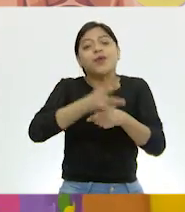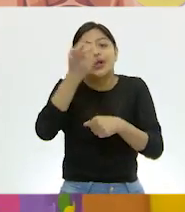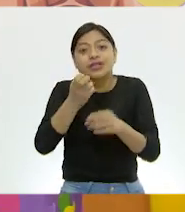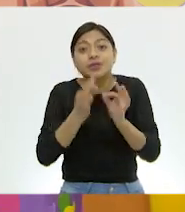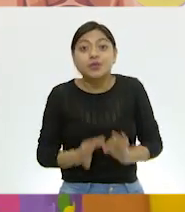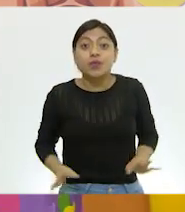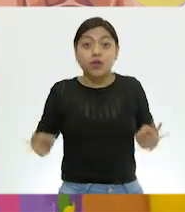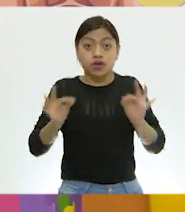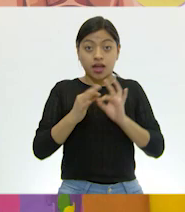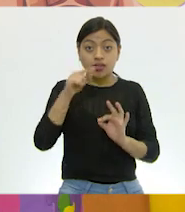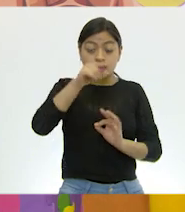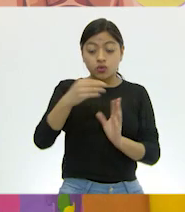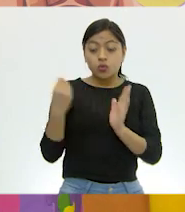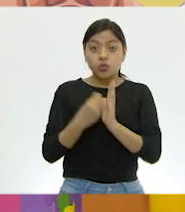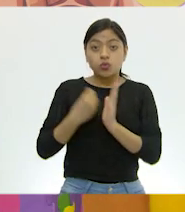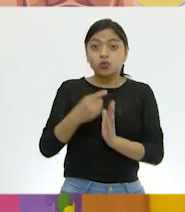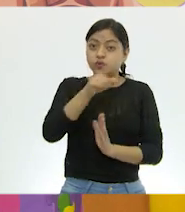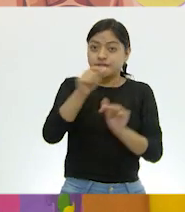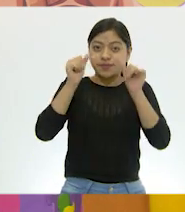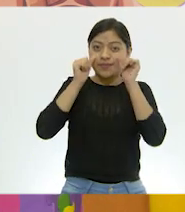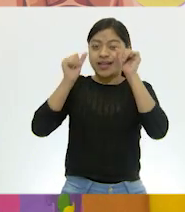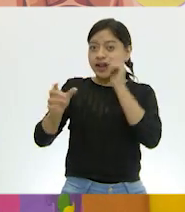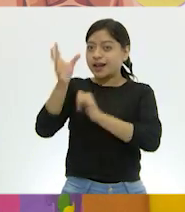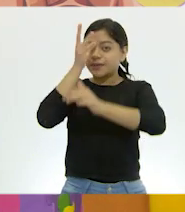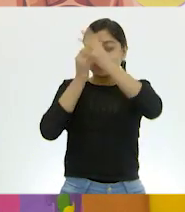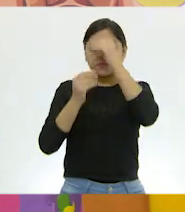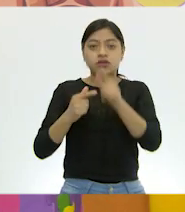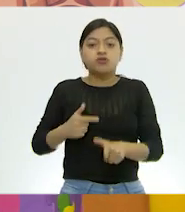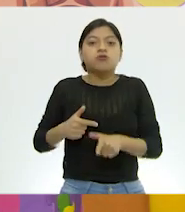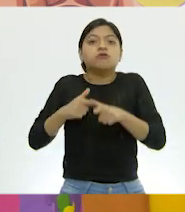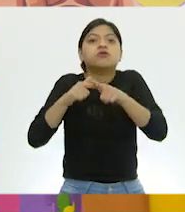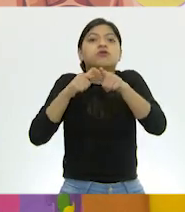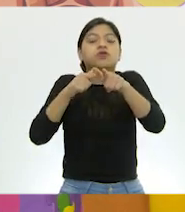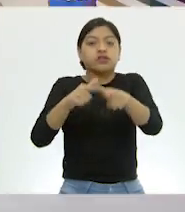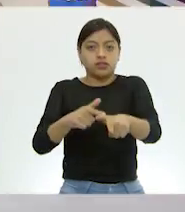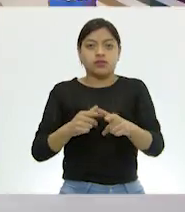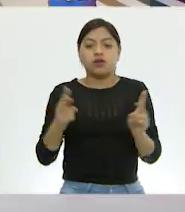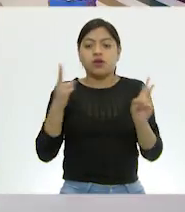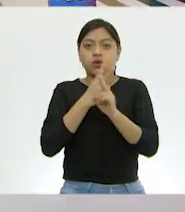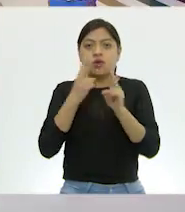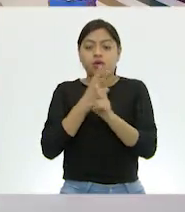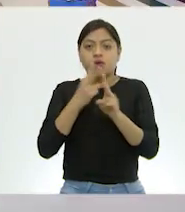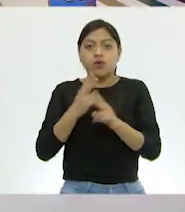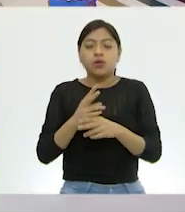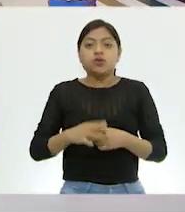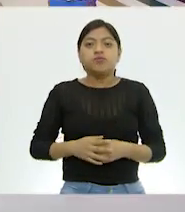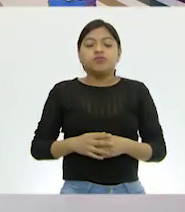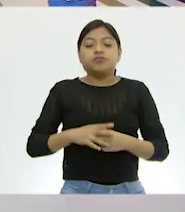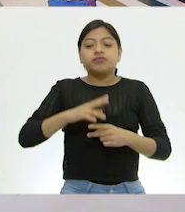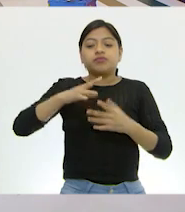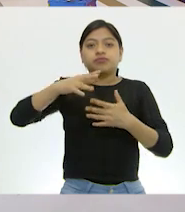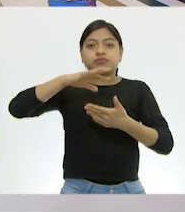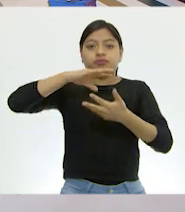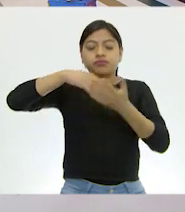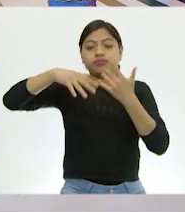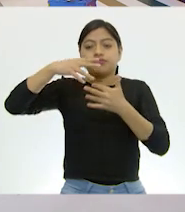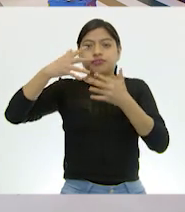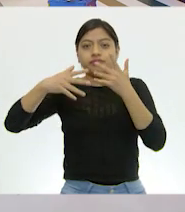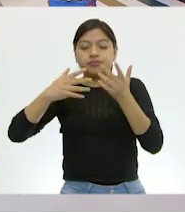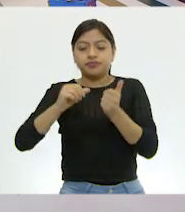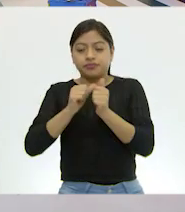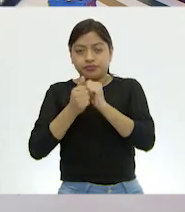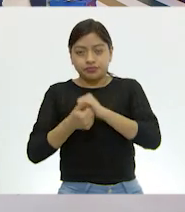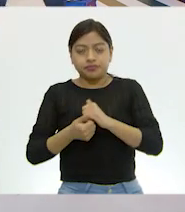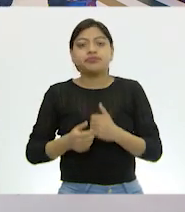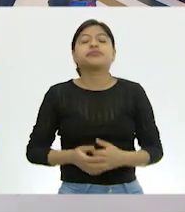estemos en estas clases donde seguimos aprendiendo sobre diferentes procesos de intercambio de gases. Claro, intercambio de gases